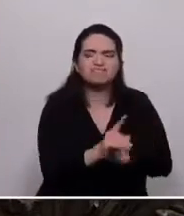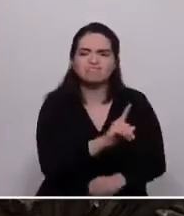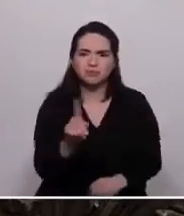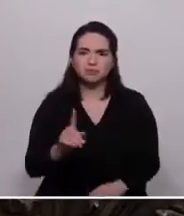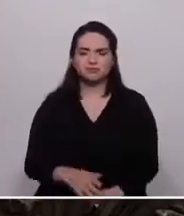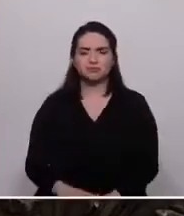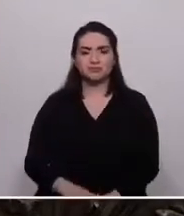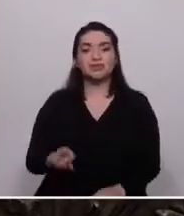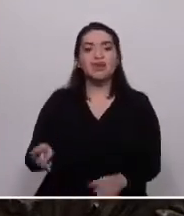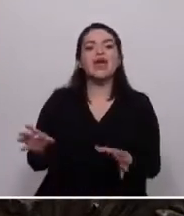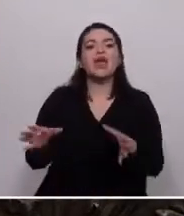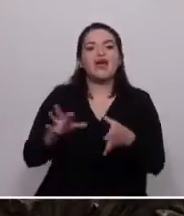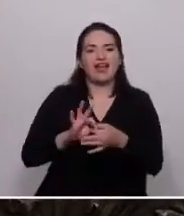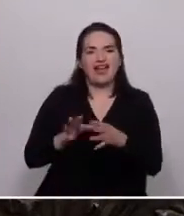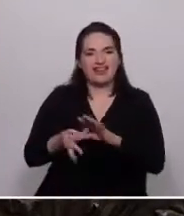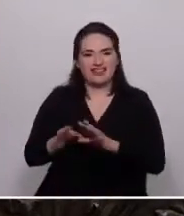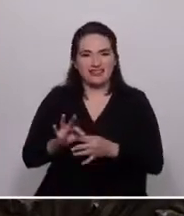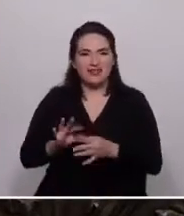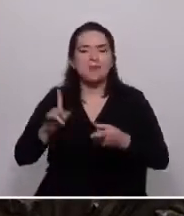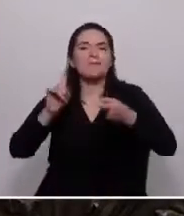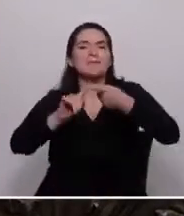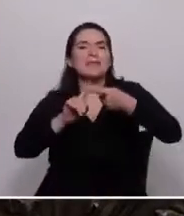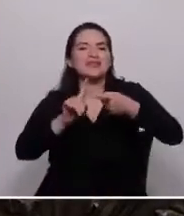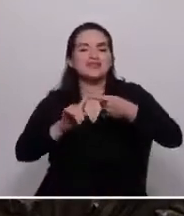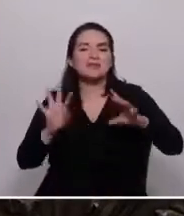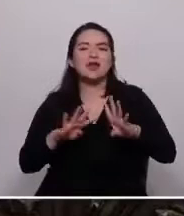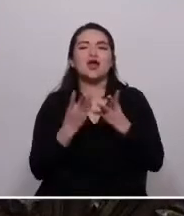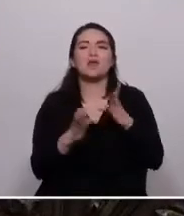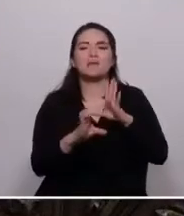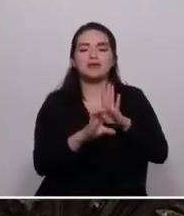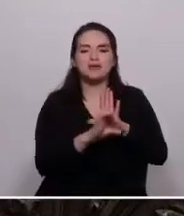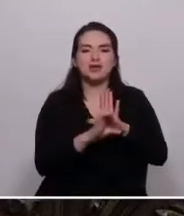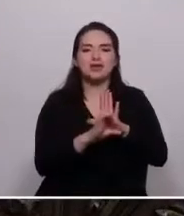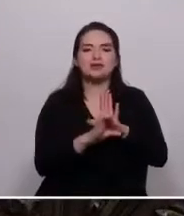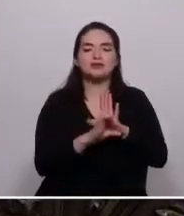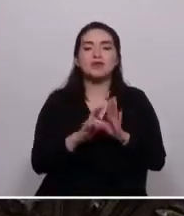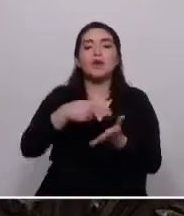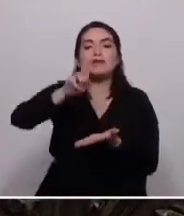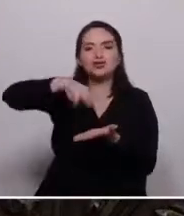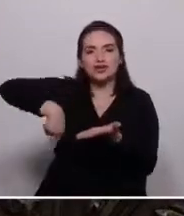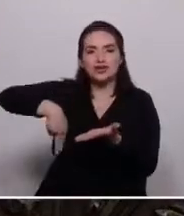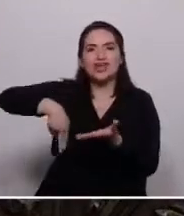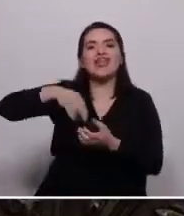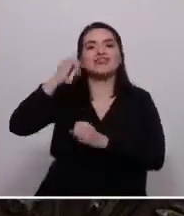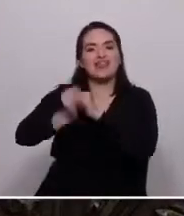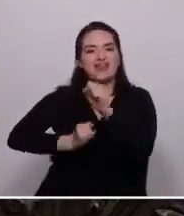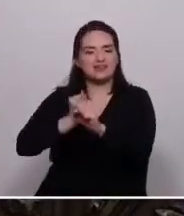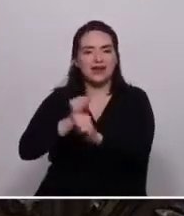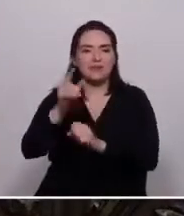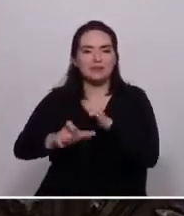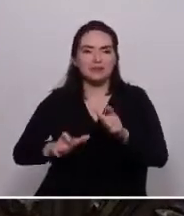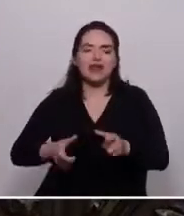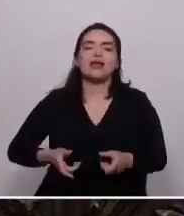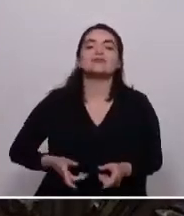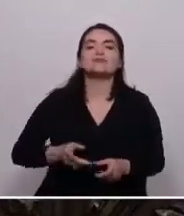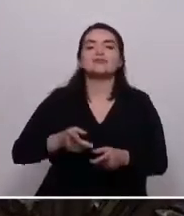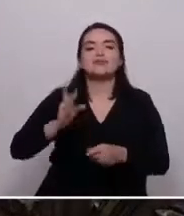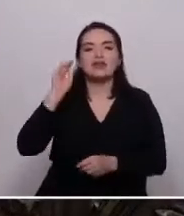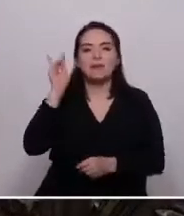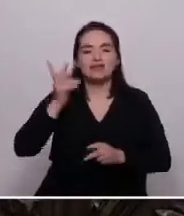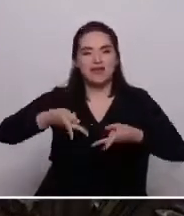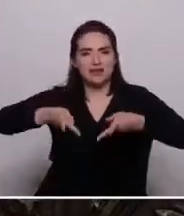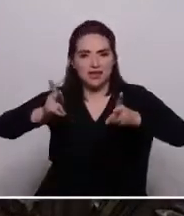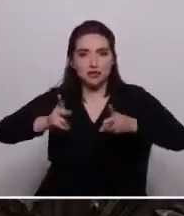organizaciones que participaron en la Convención Internacional de los Derechos de las Personas con Discapacidad en el